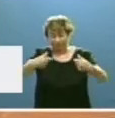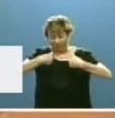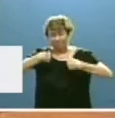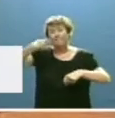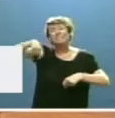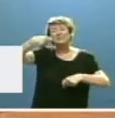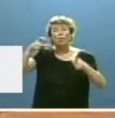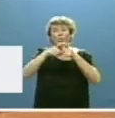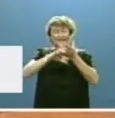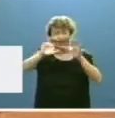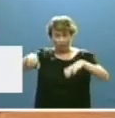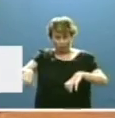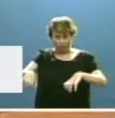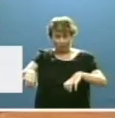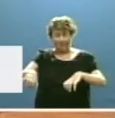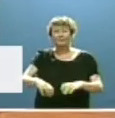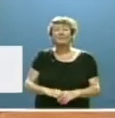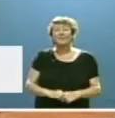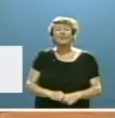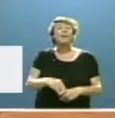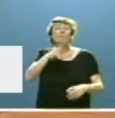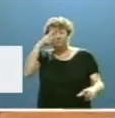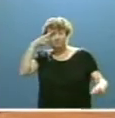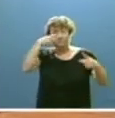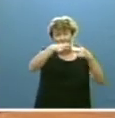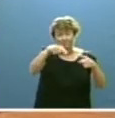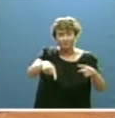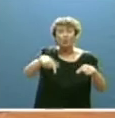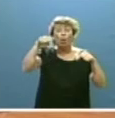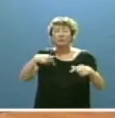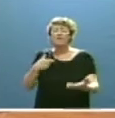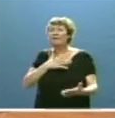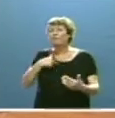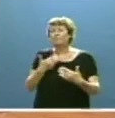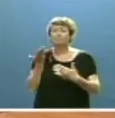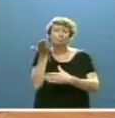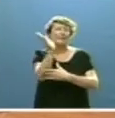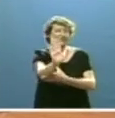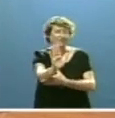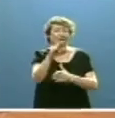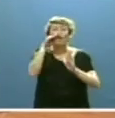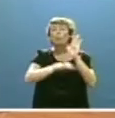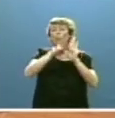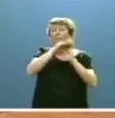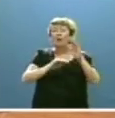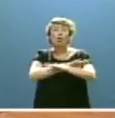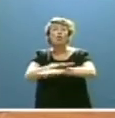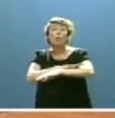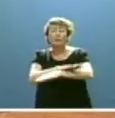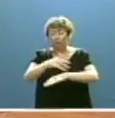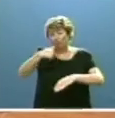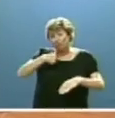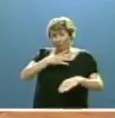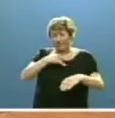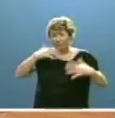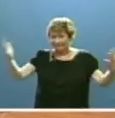Junta de Castilla y León. A tal fin, hoy les quiero presentar el programa de gobierno que me propongo